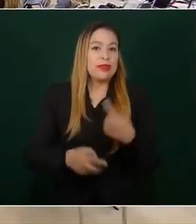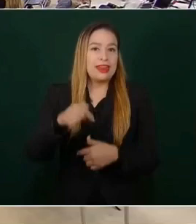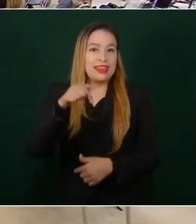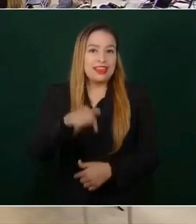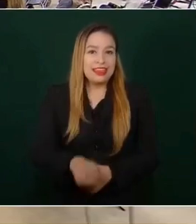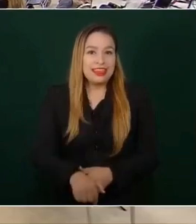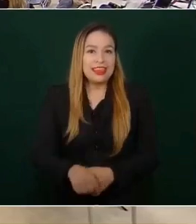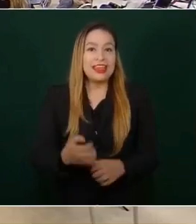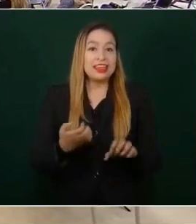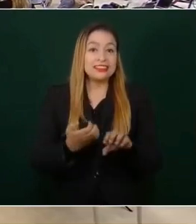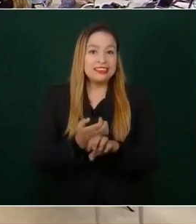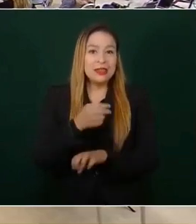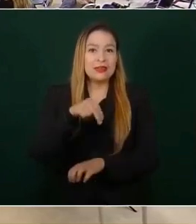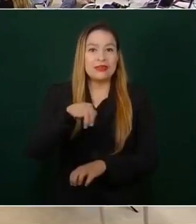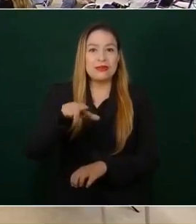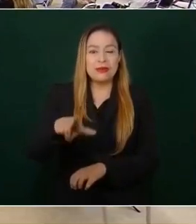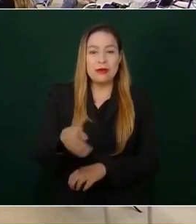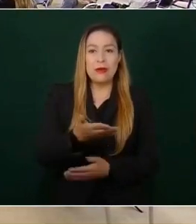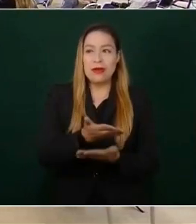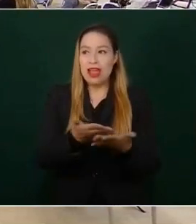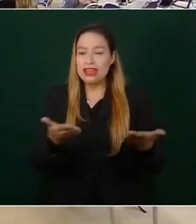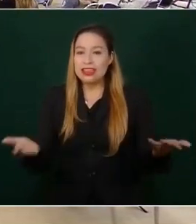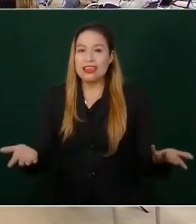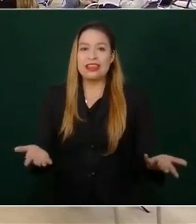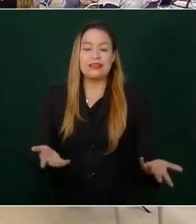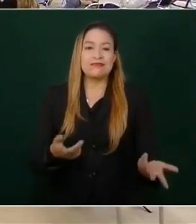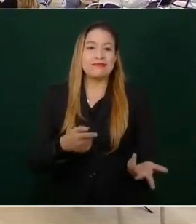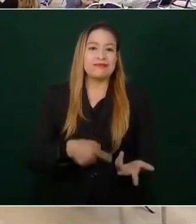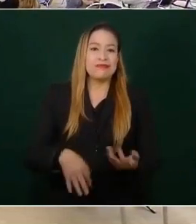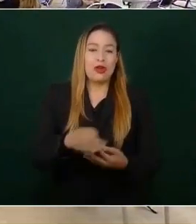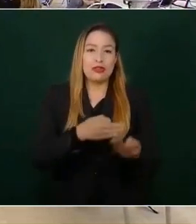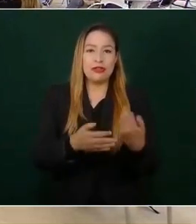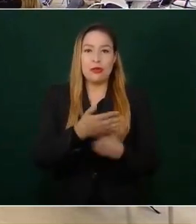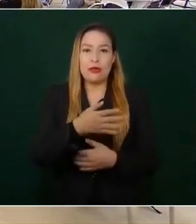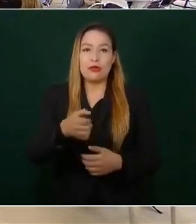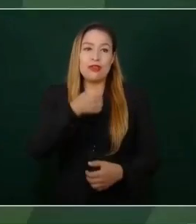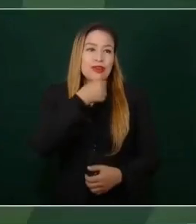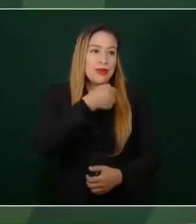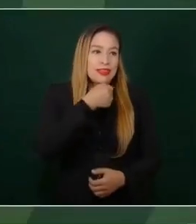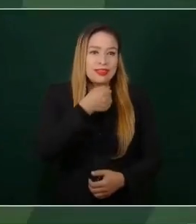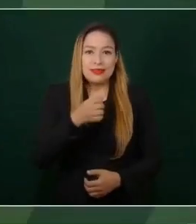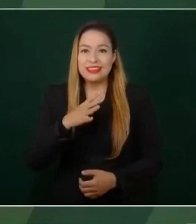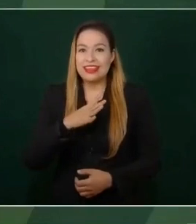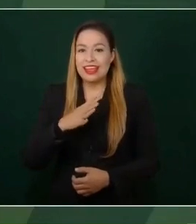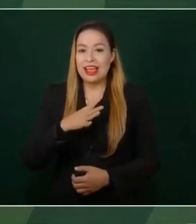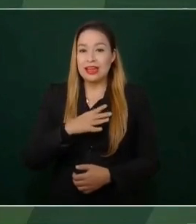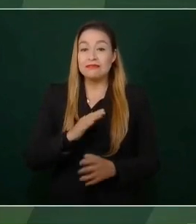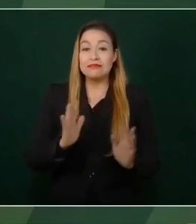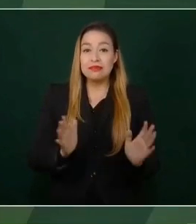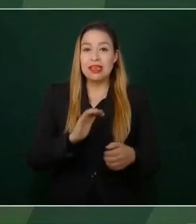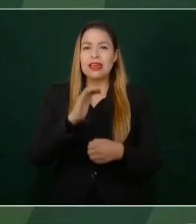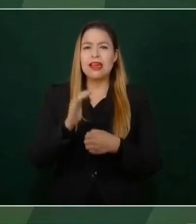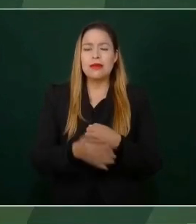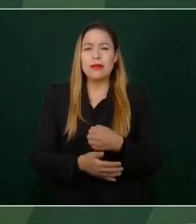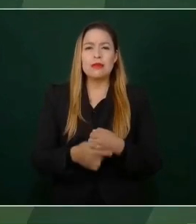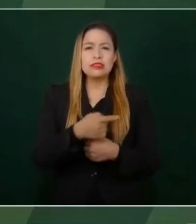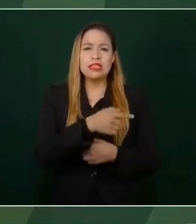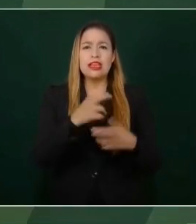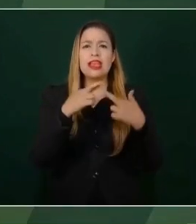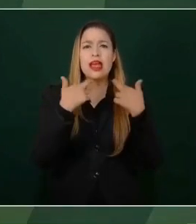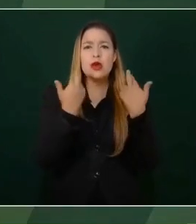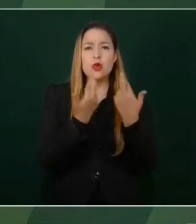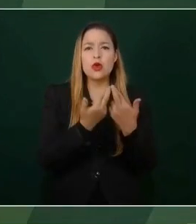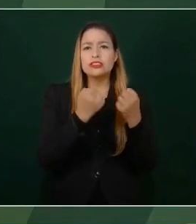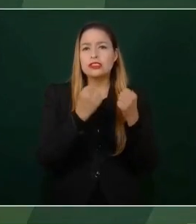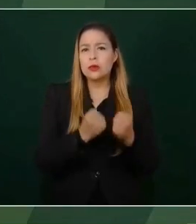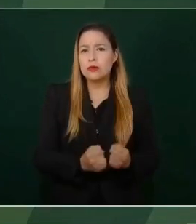de prensa, acabamos de terminar la reunión de seguridad y